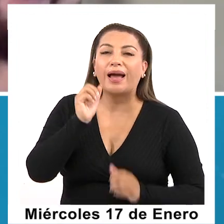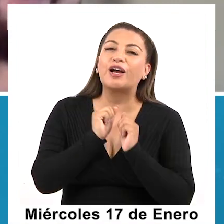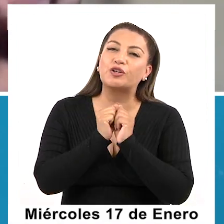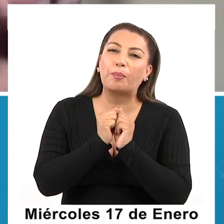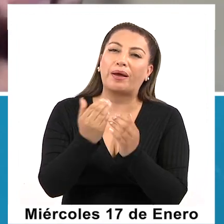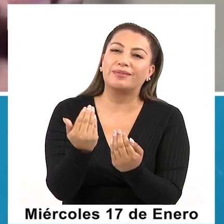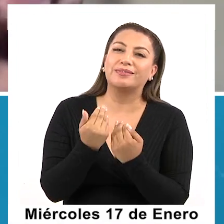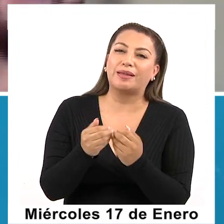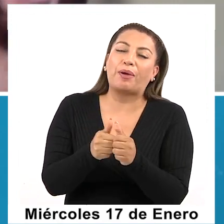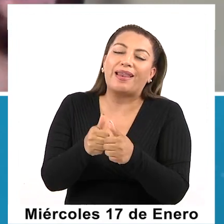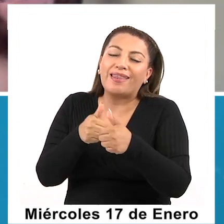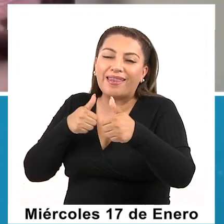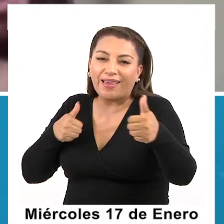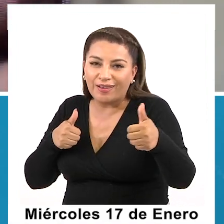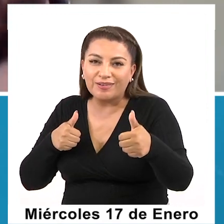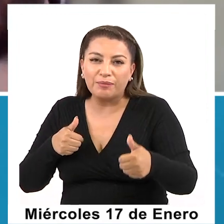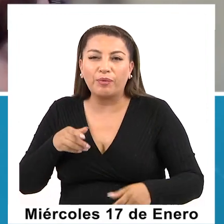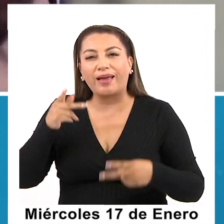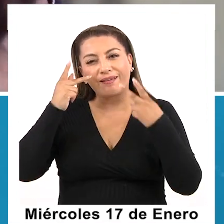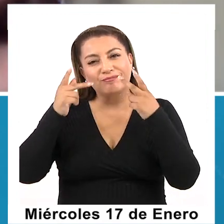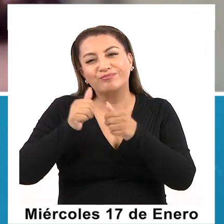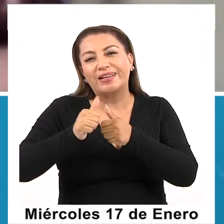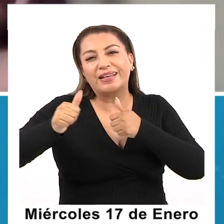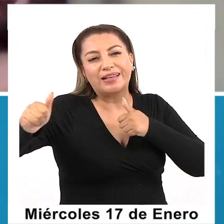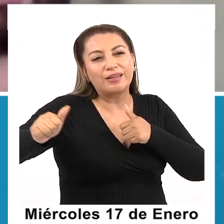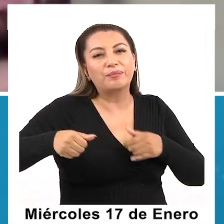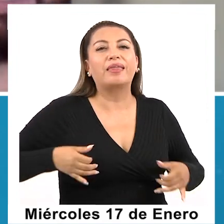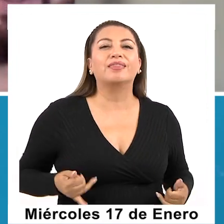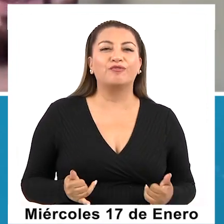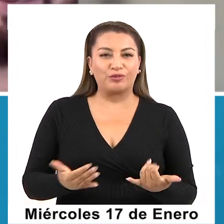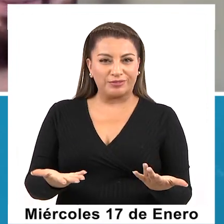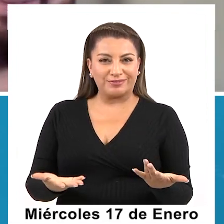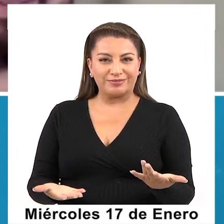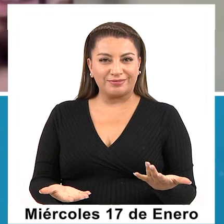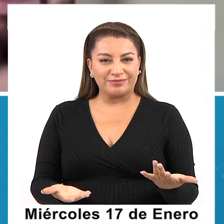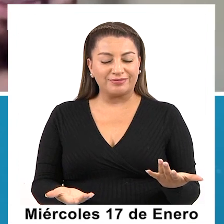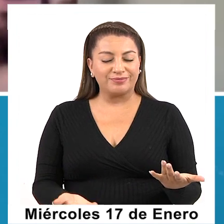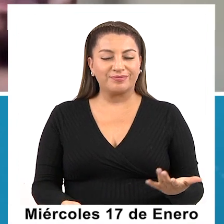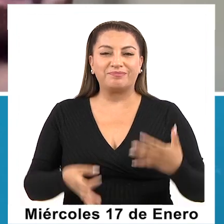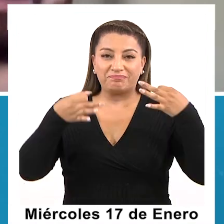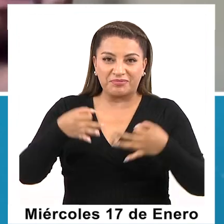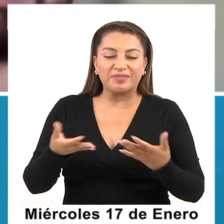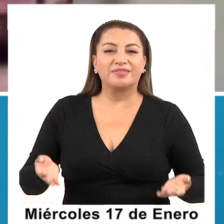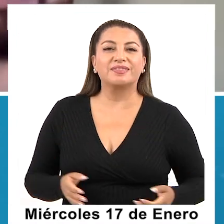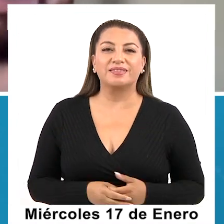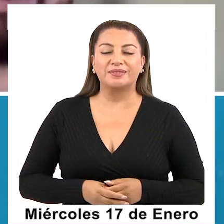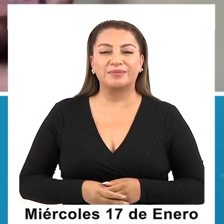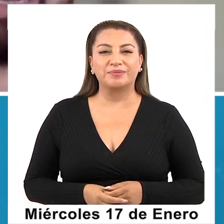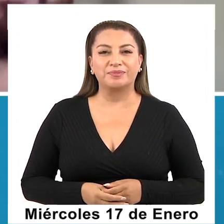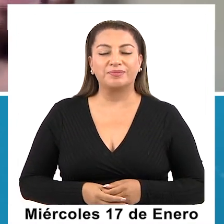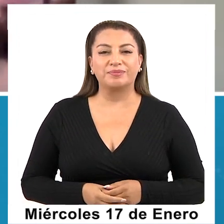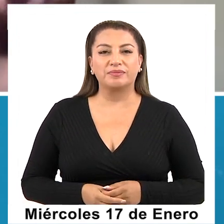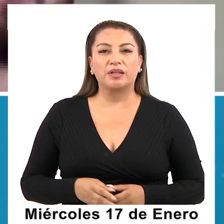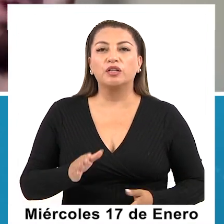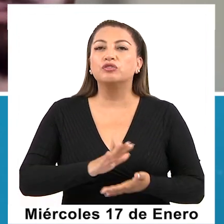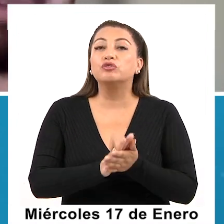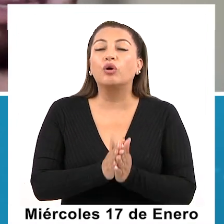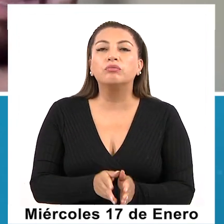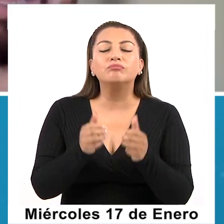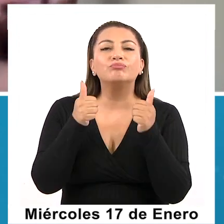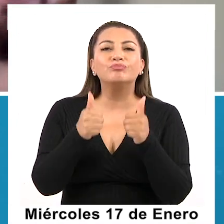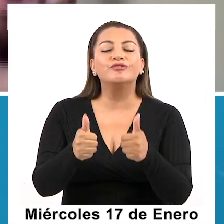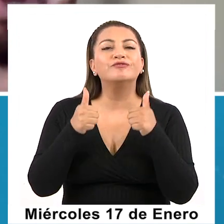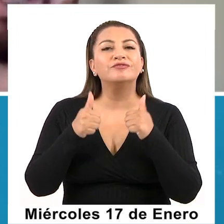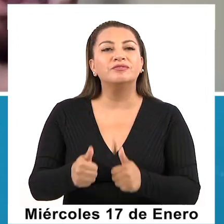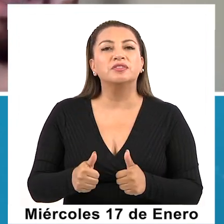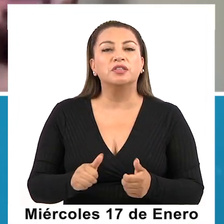a la distancia, porque vamos a ir. Claro, pero a que se disfrute lo que ustedes hacen. Exactamente. Muy bien, Sibel, que les vaya muy, muy